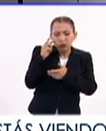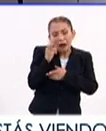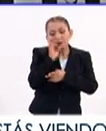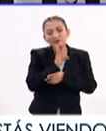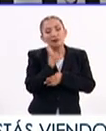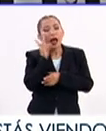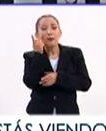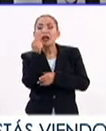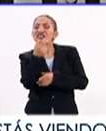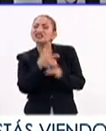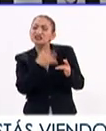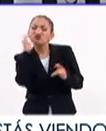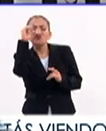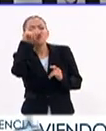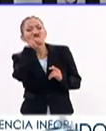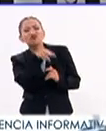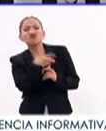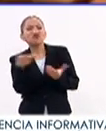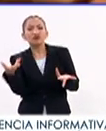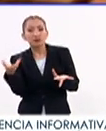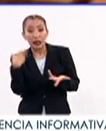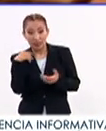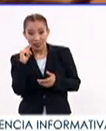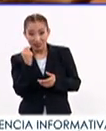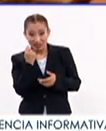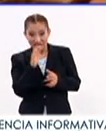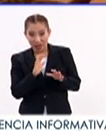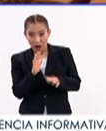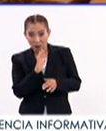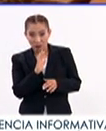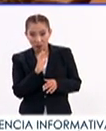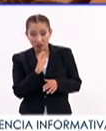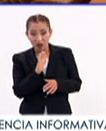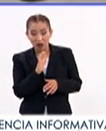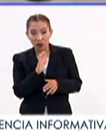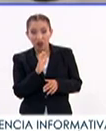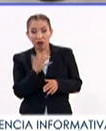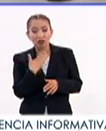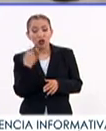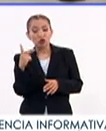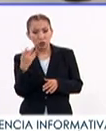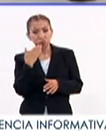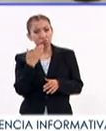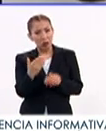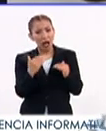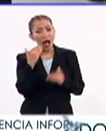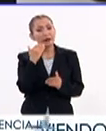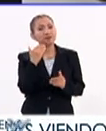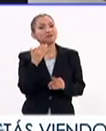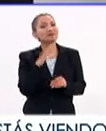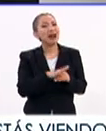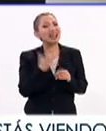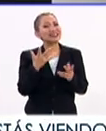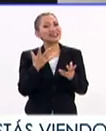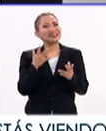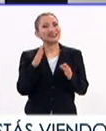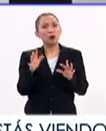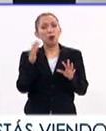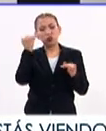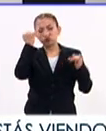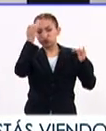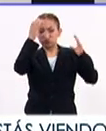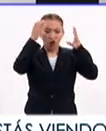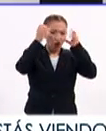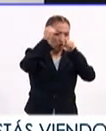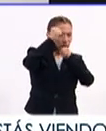experimental que desde el punto de vista técnico tiene su mérito más en esta factura conceptual